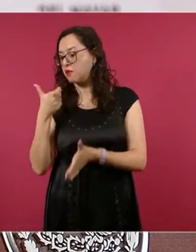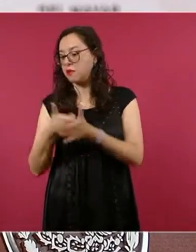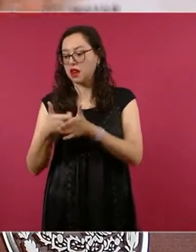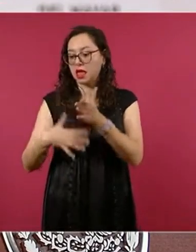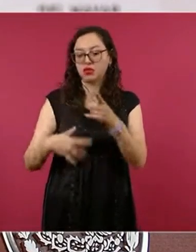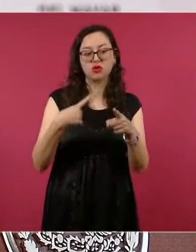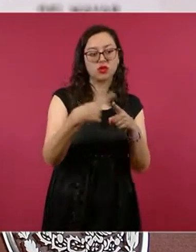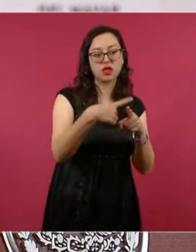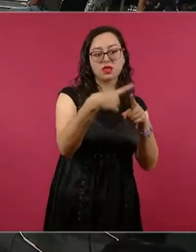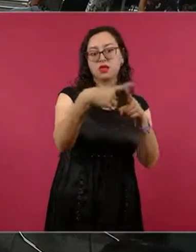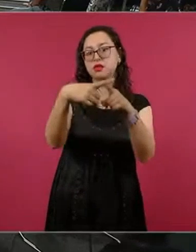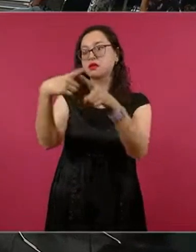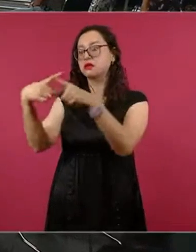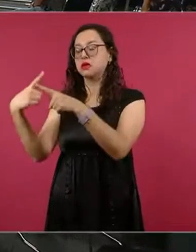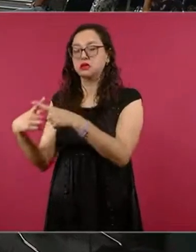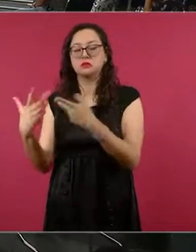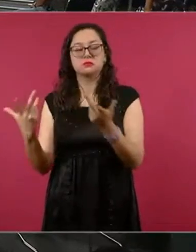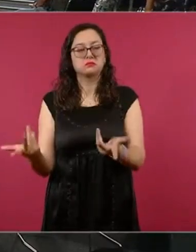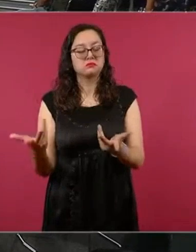¿Qué es o no es noticia?